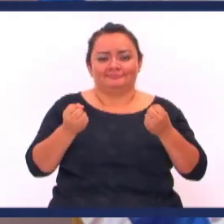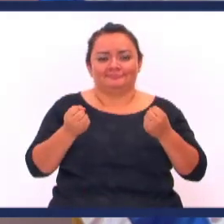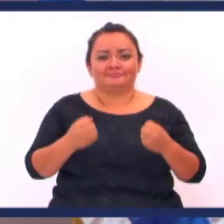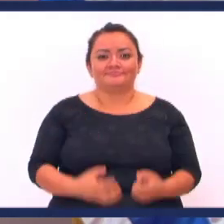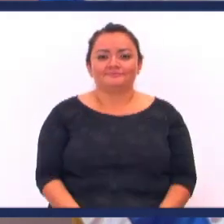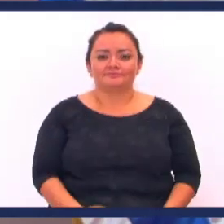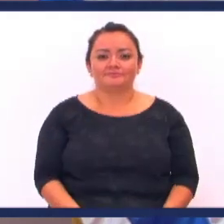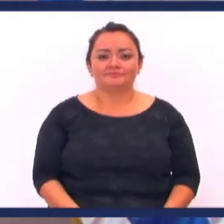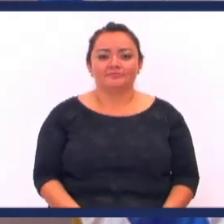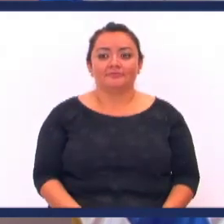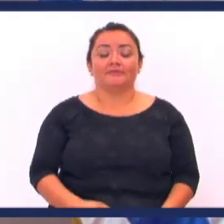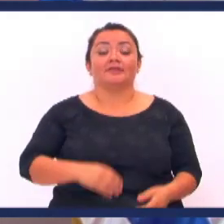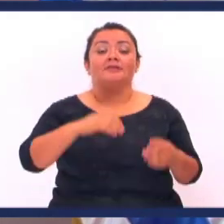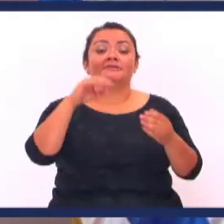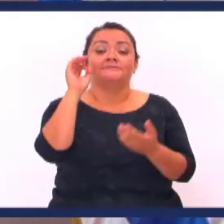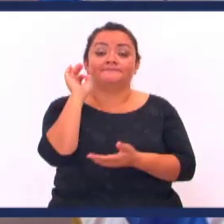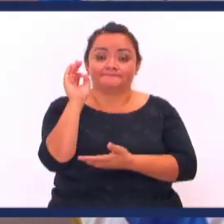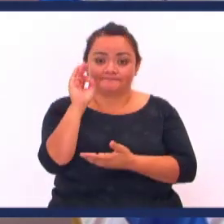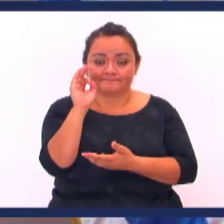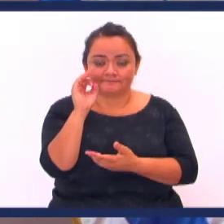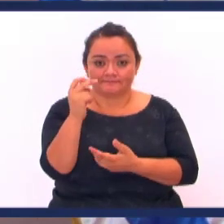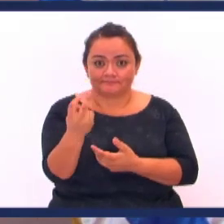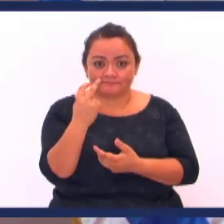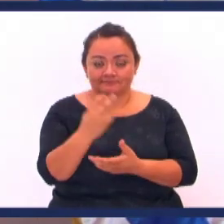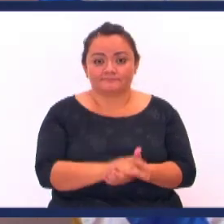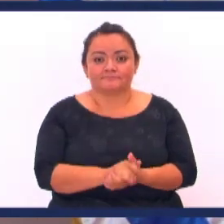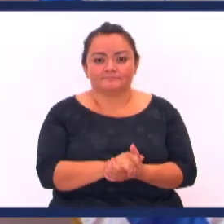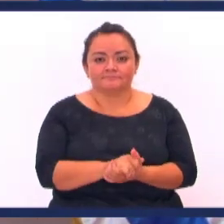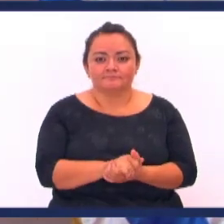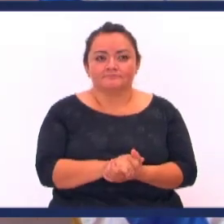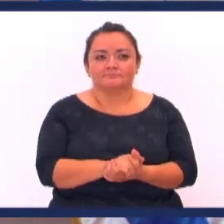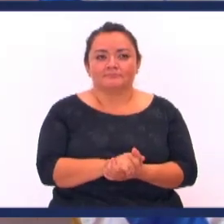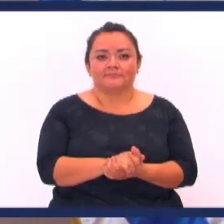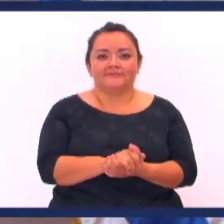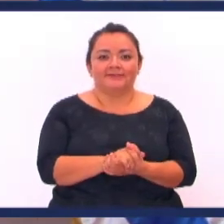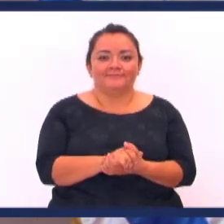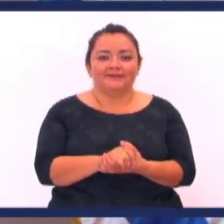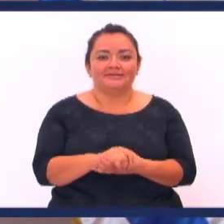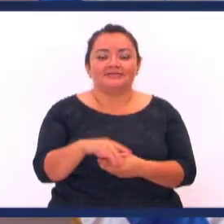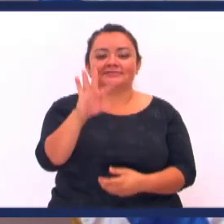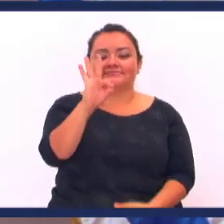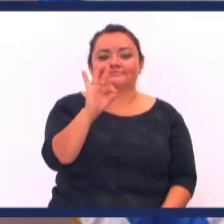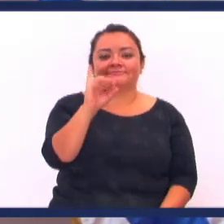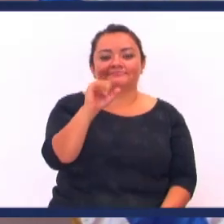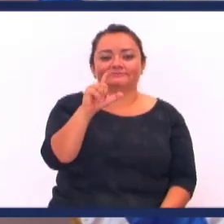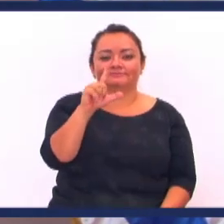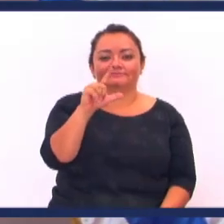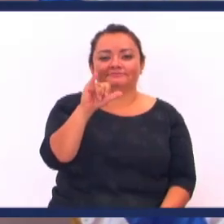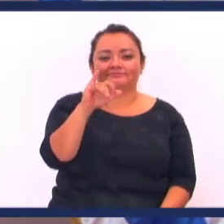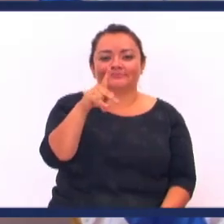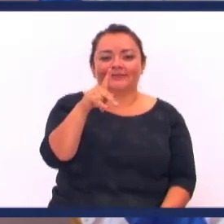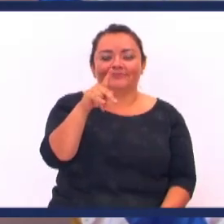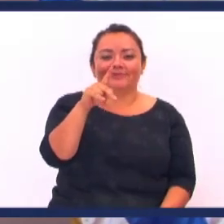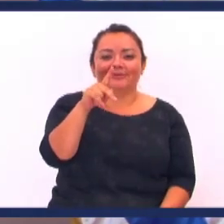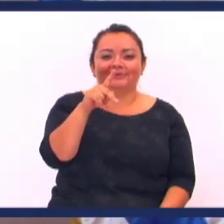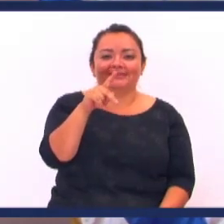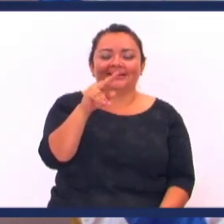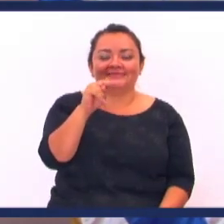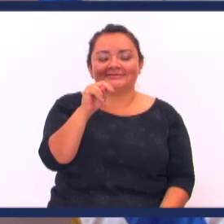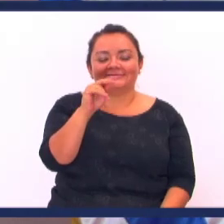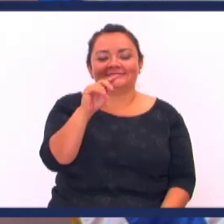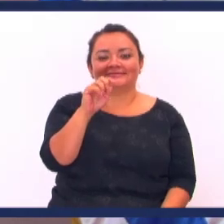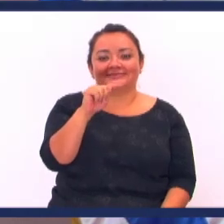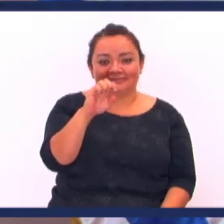salvación La palabra del Señor Si me acompaña Por favor A Filipenses 4.13 Nos va a recordar